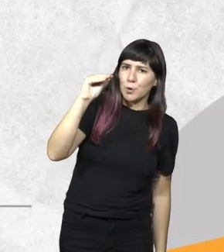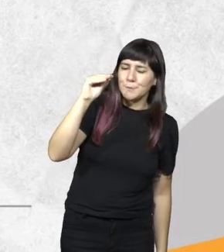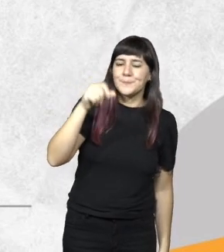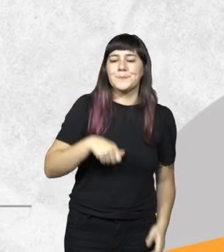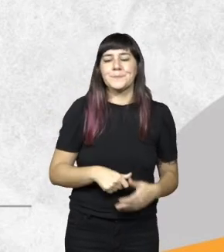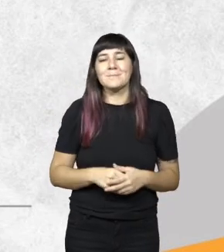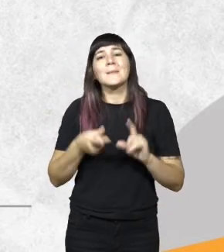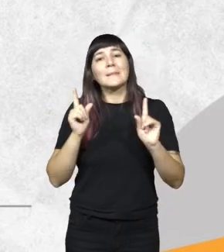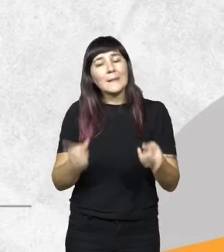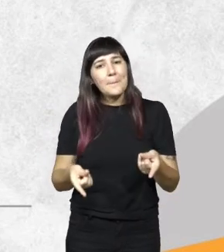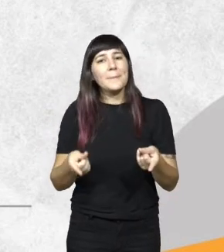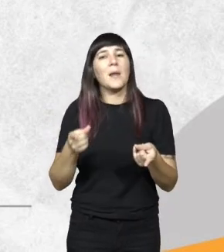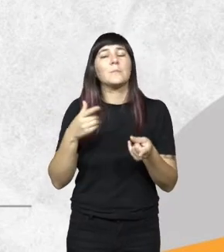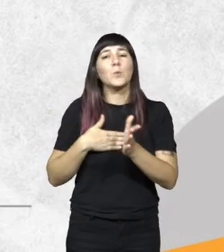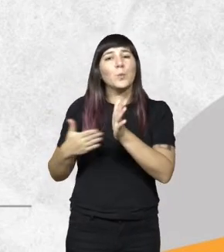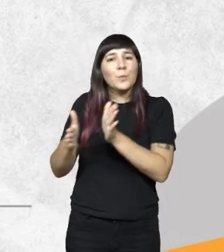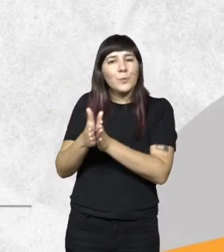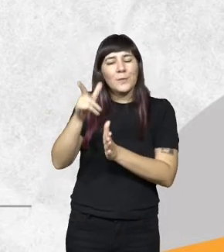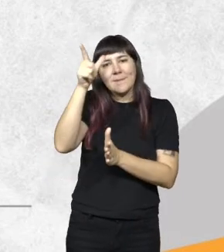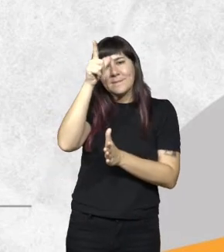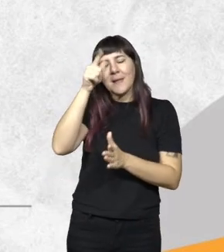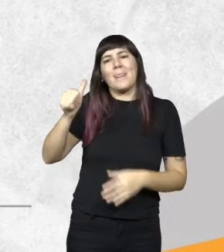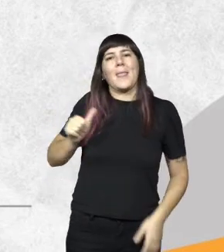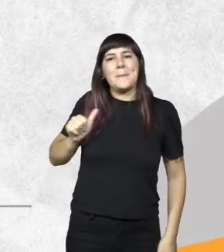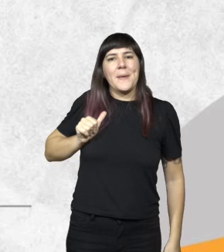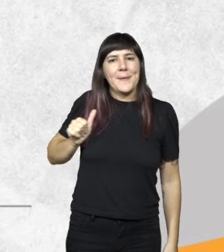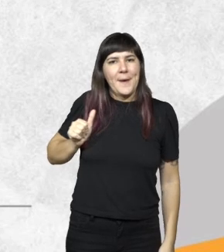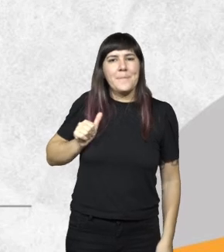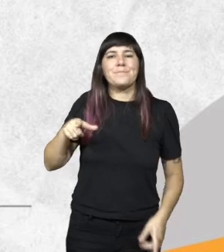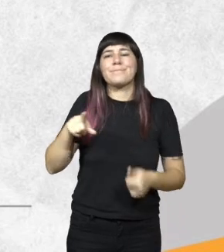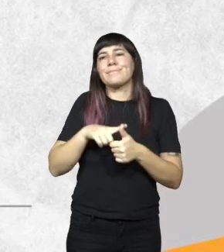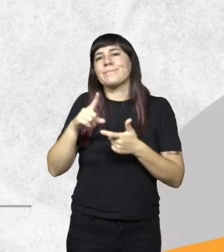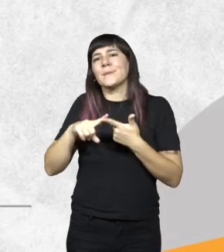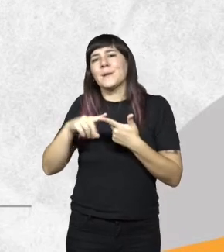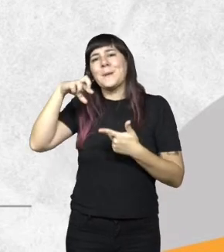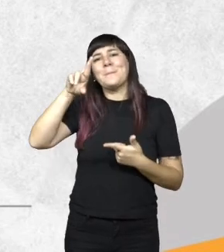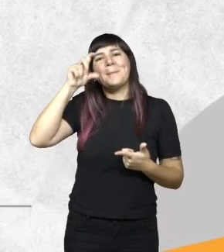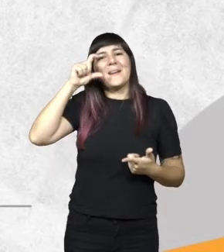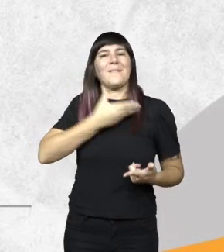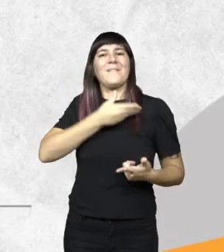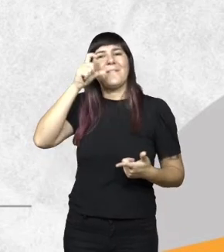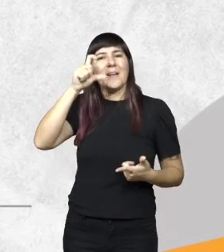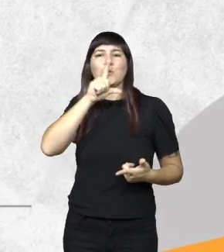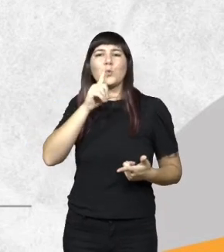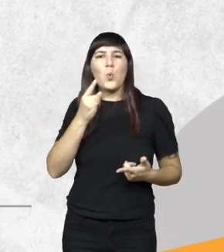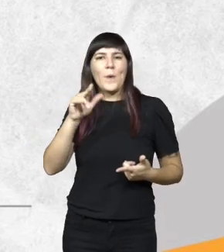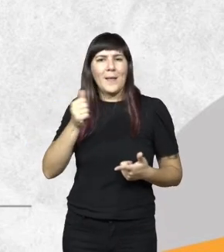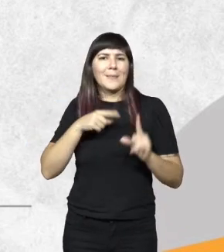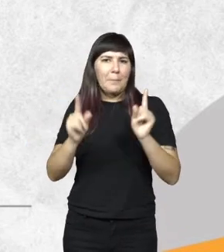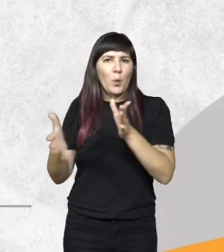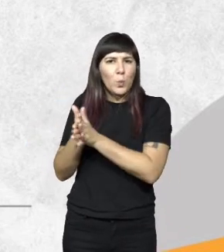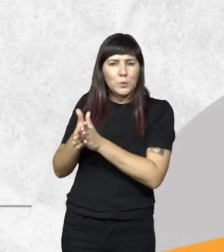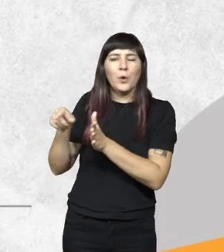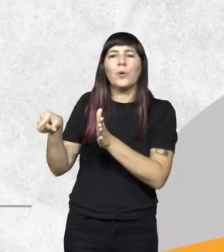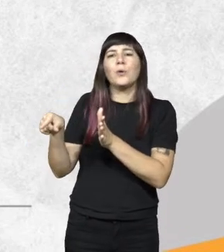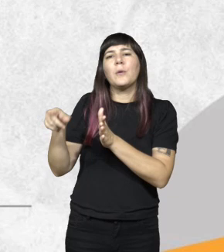realizan con fuerzas de seguridad como gendarmería prefectura también lo hacen con